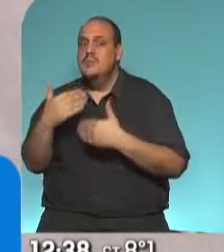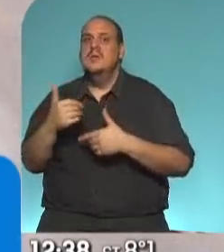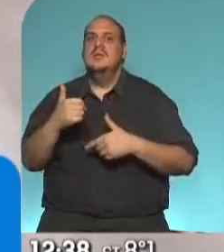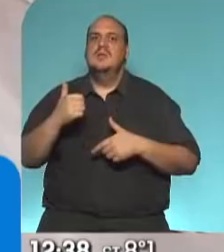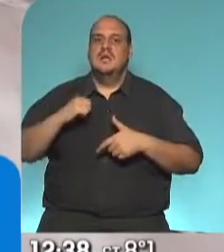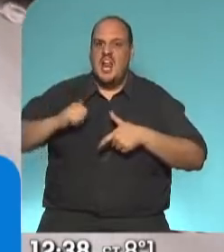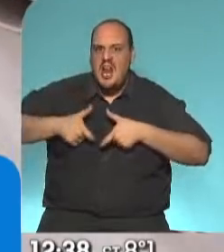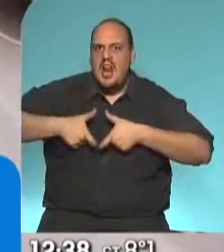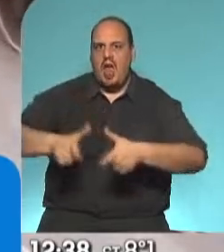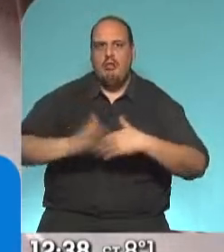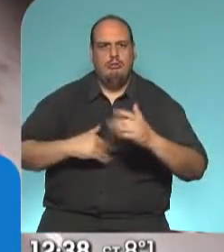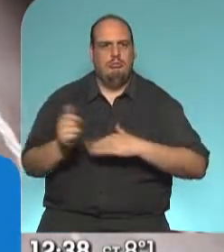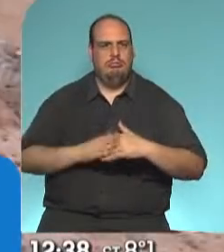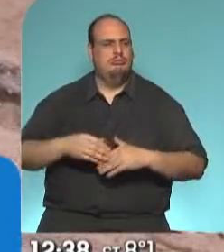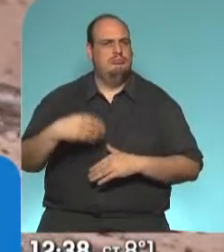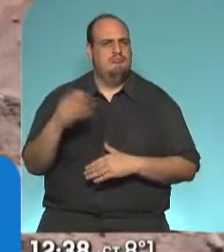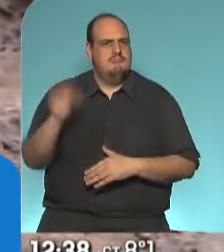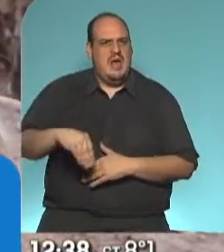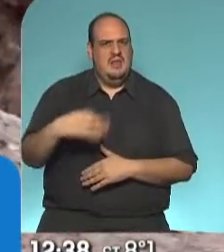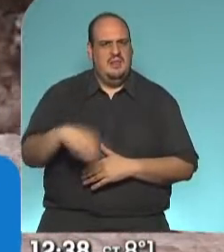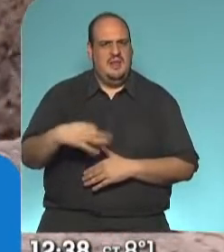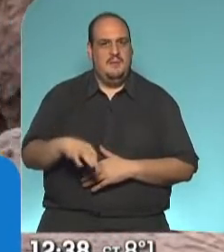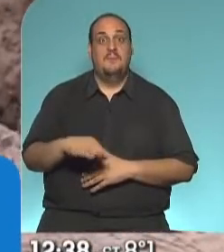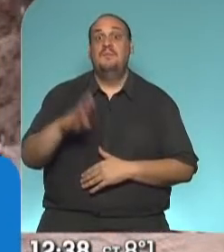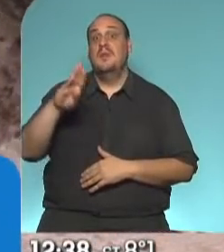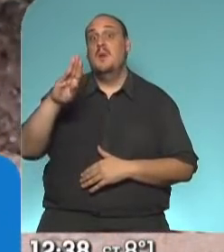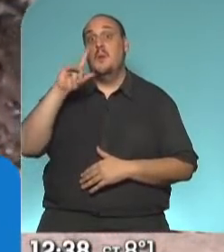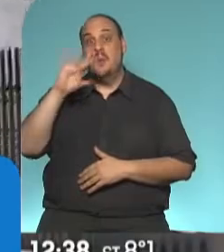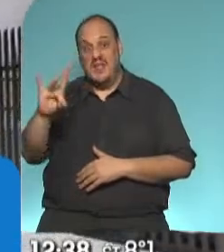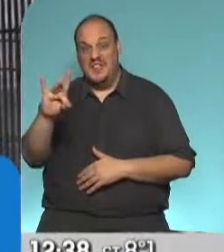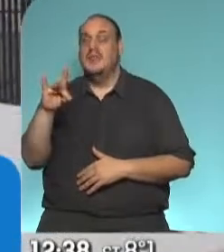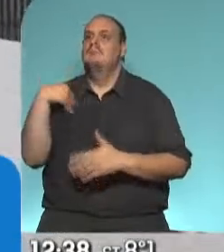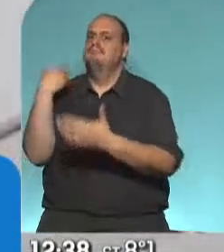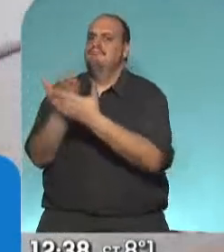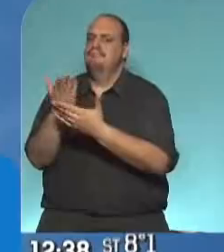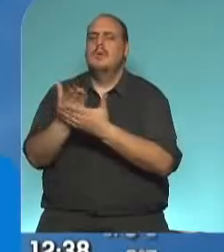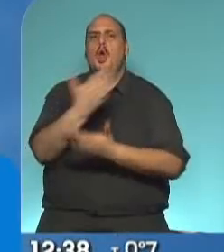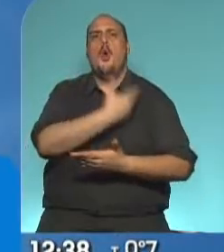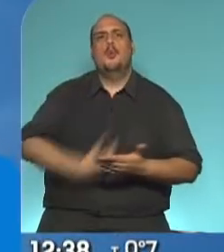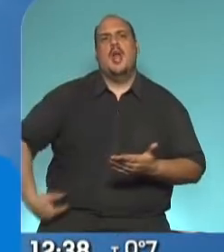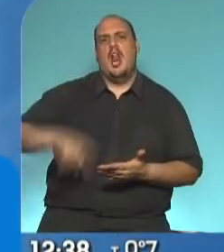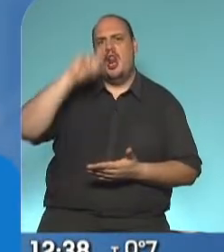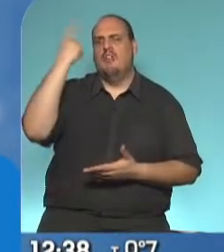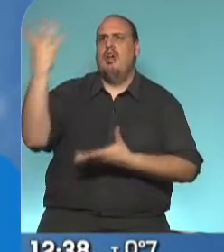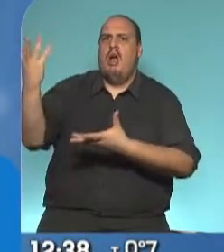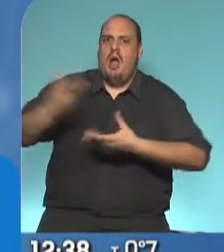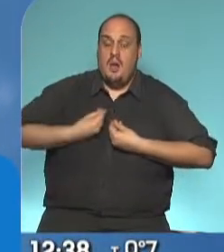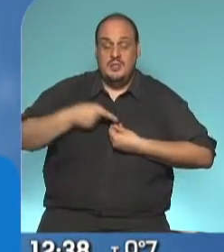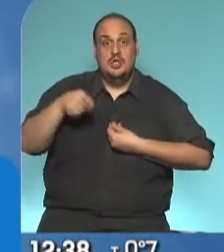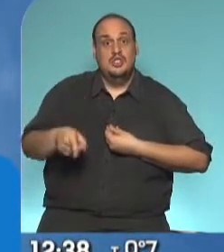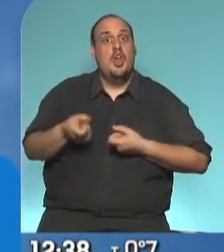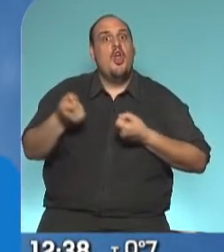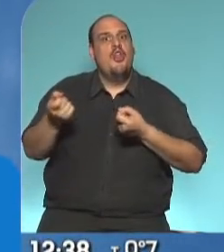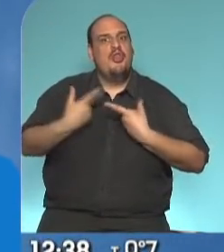Y lo hemos planteado ante el BID y el Gobierno Nacional nos ha apoyado y esto nos está permitiendo